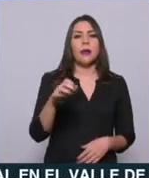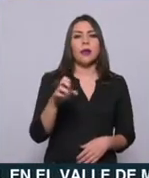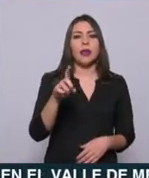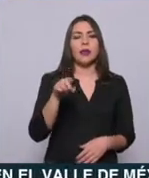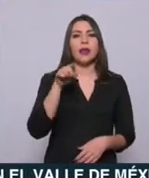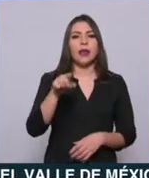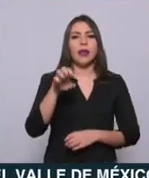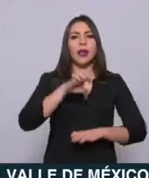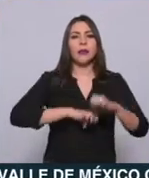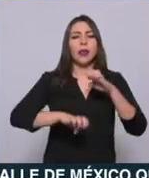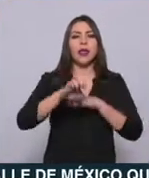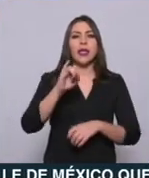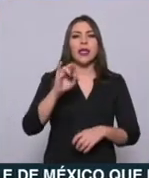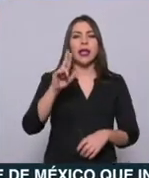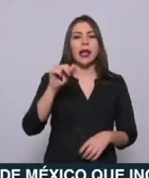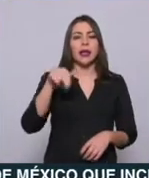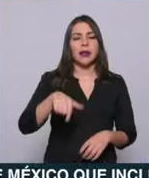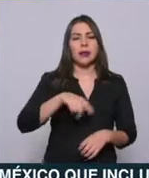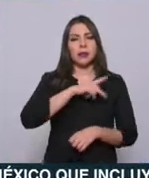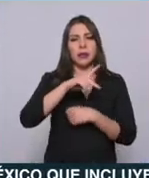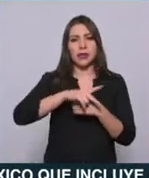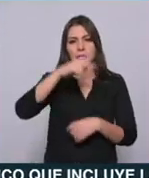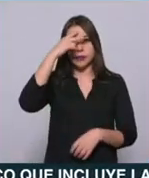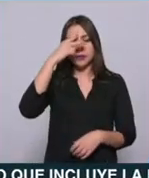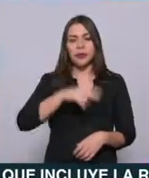es embajador de Irán en México, vamos a ver